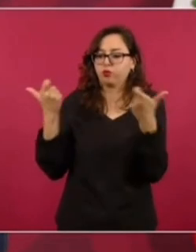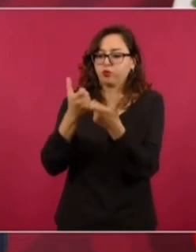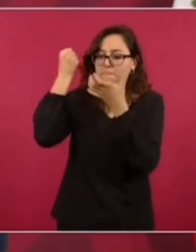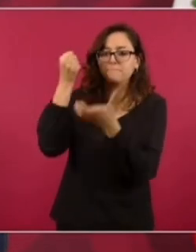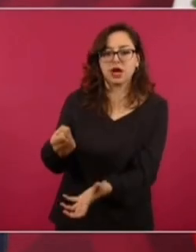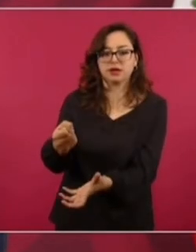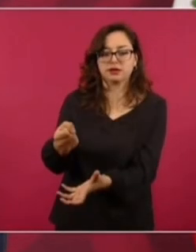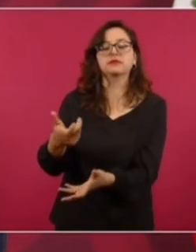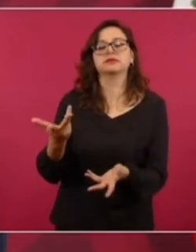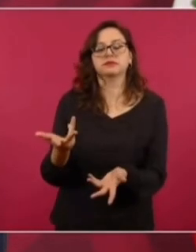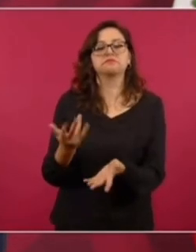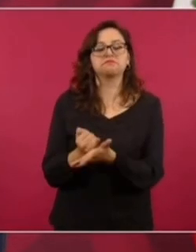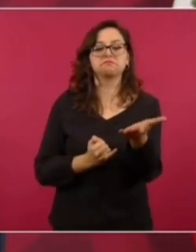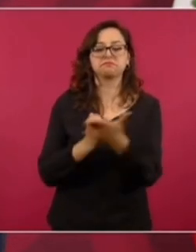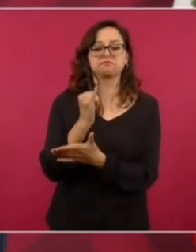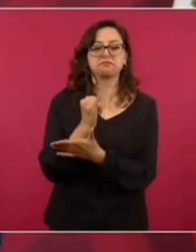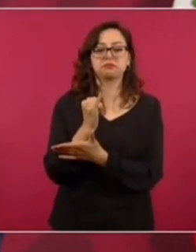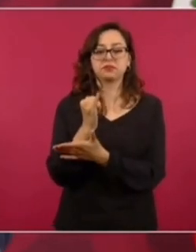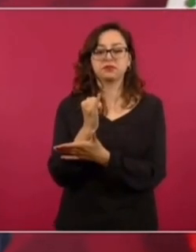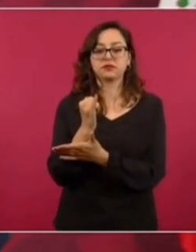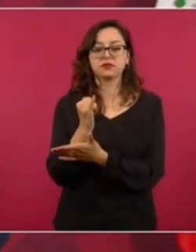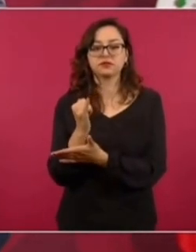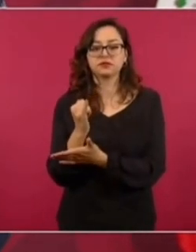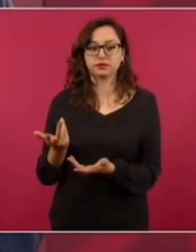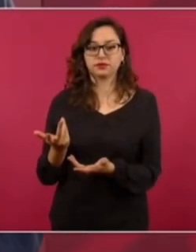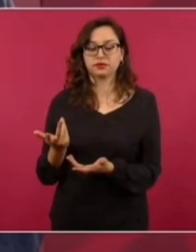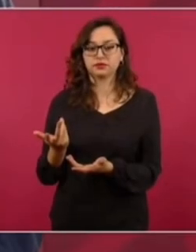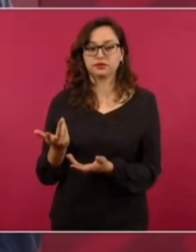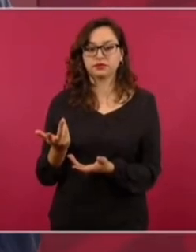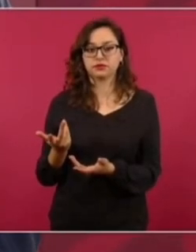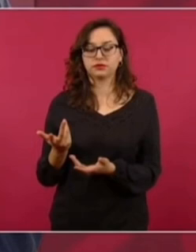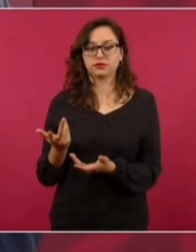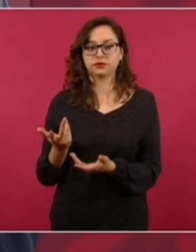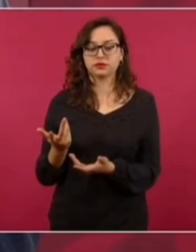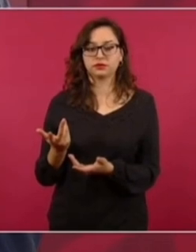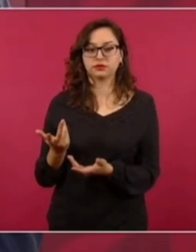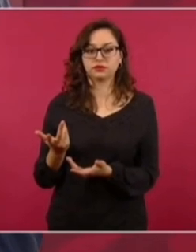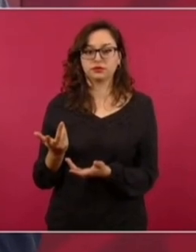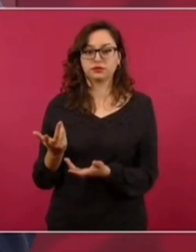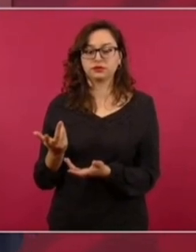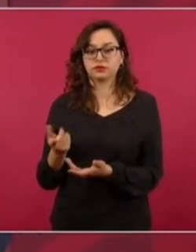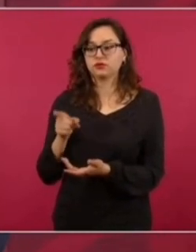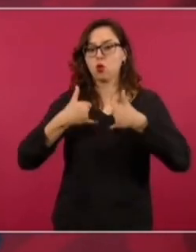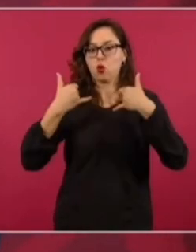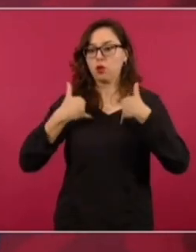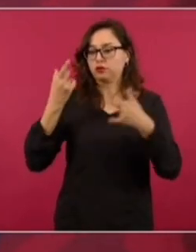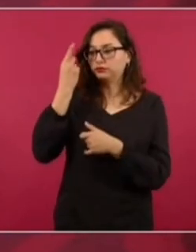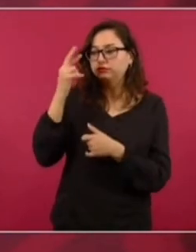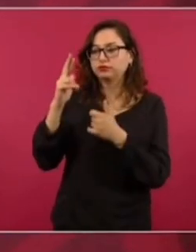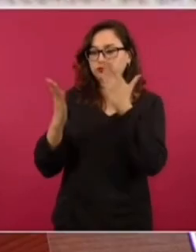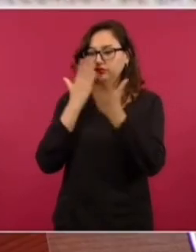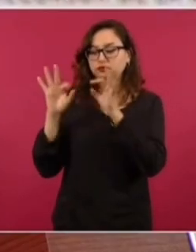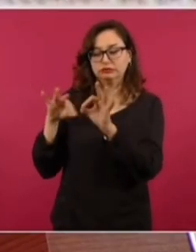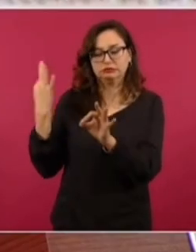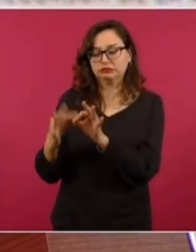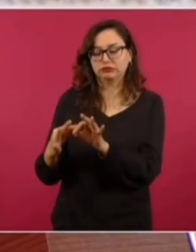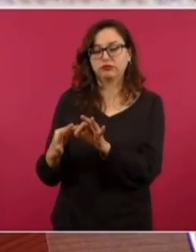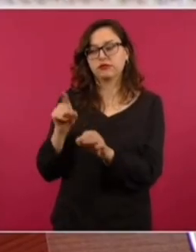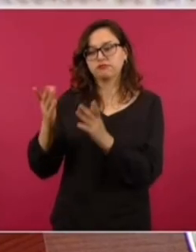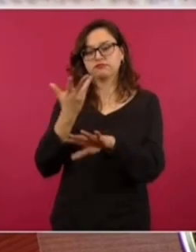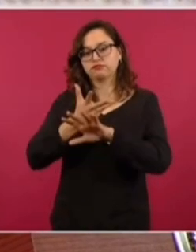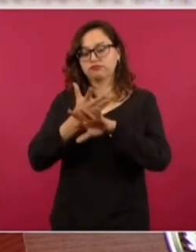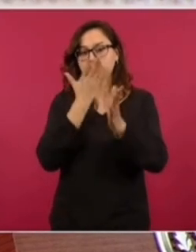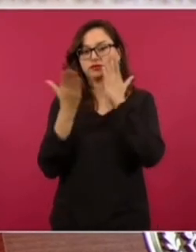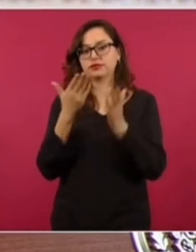Y ya se decidió también que un joven que está terminando su doctorado, creo que en Harvard, sobre